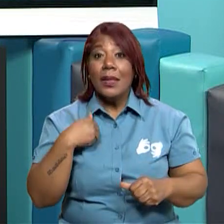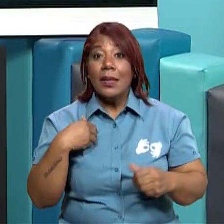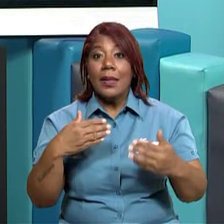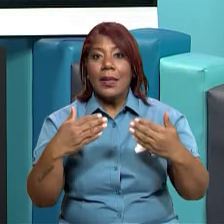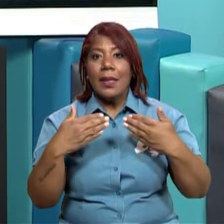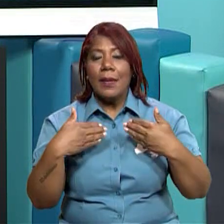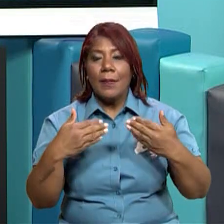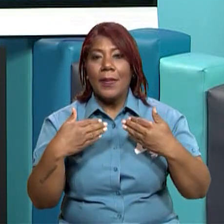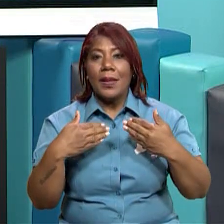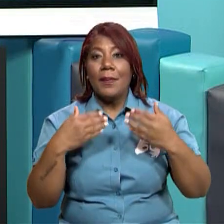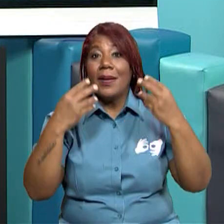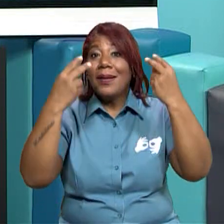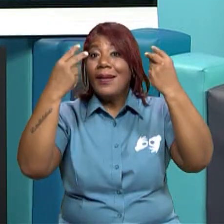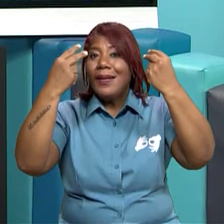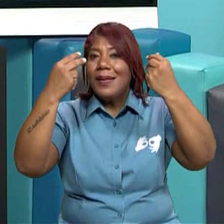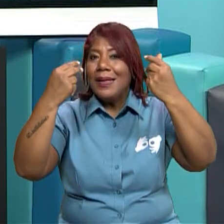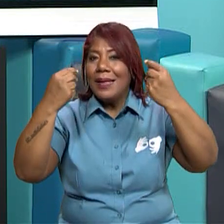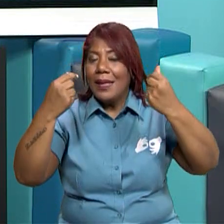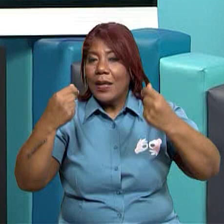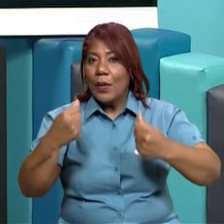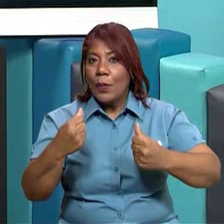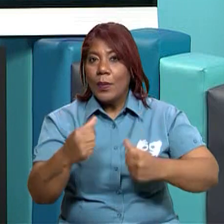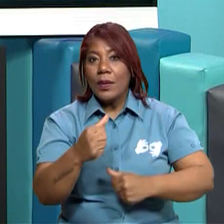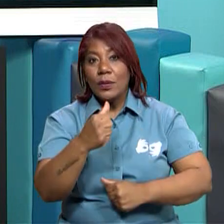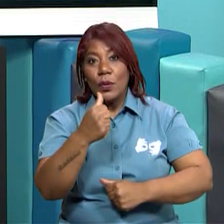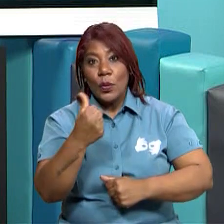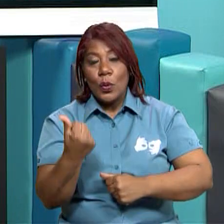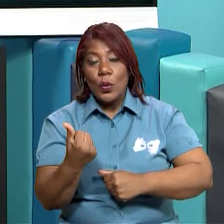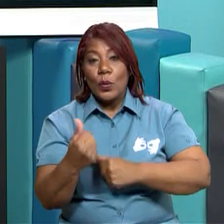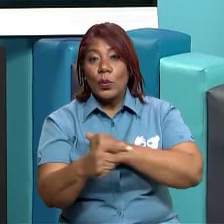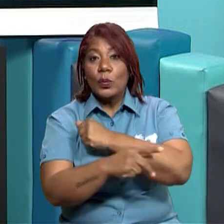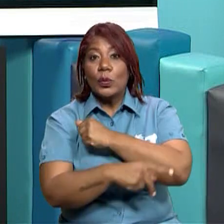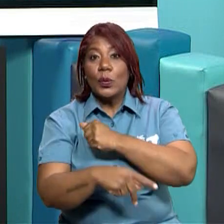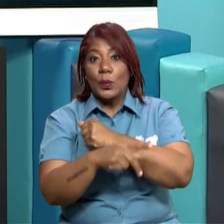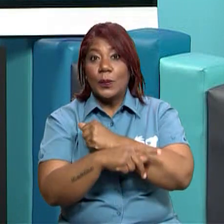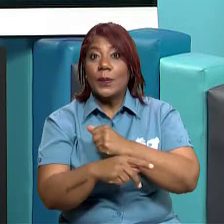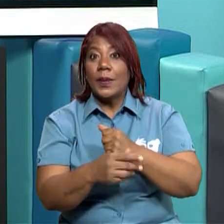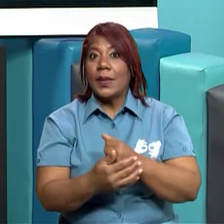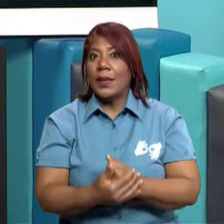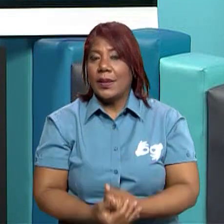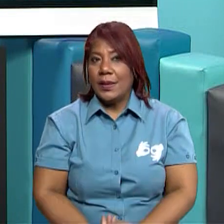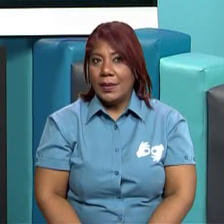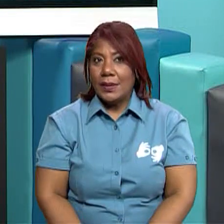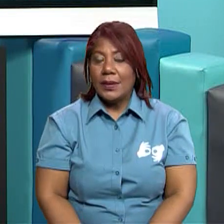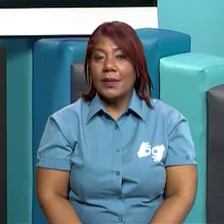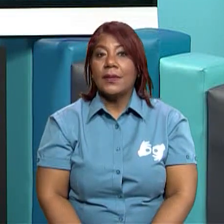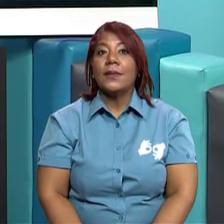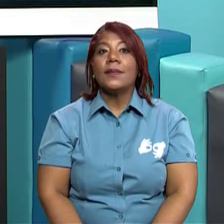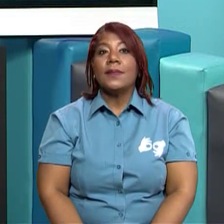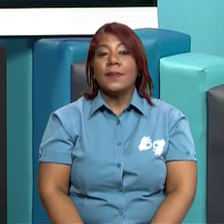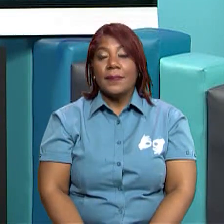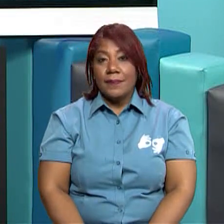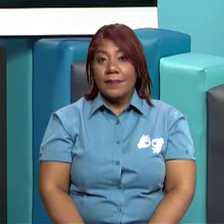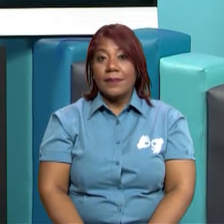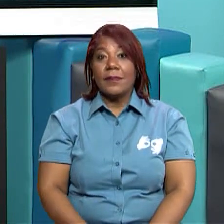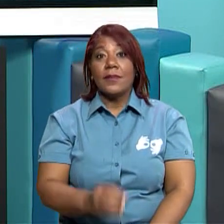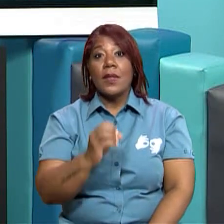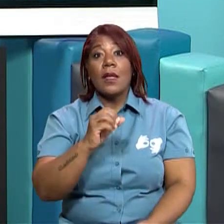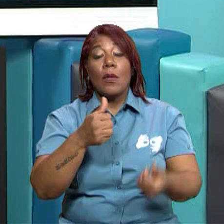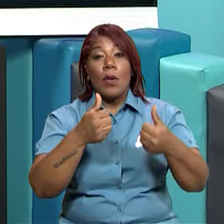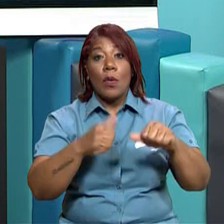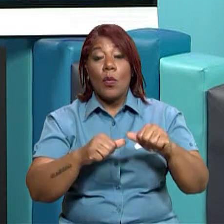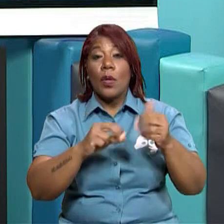dedicarte en el internet. Si tienes acceso, puedes poner cuáles son los tratados o convenios comerciales de